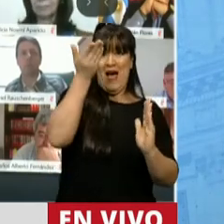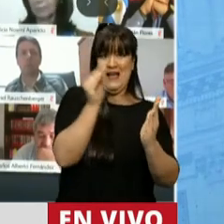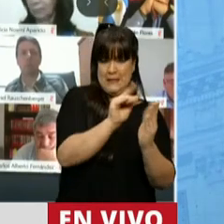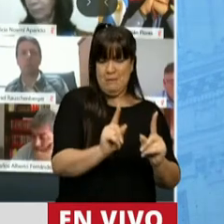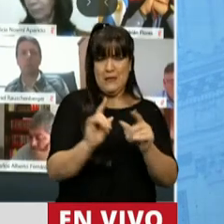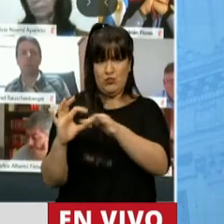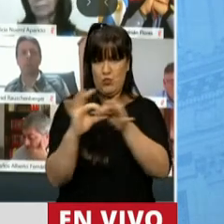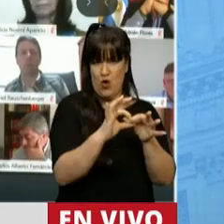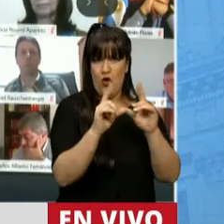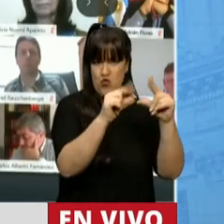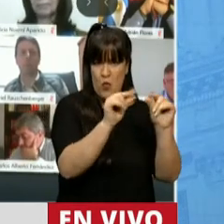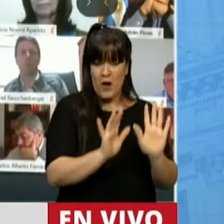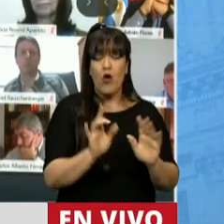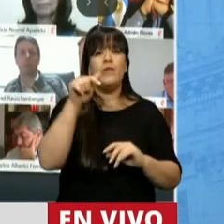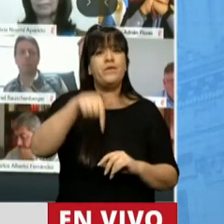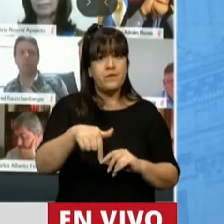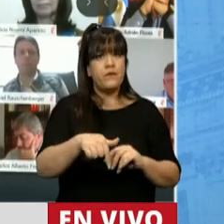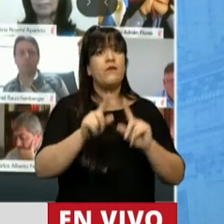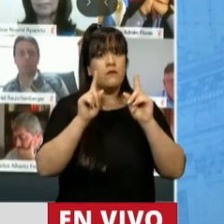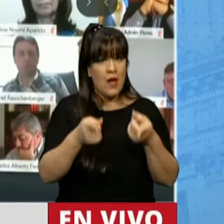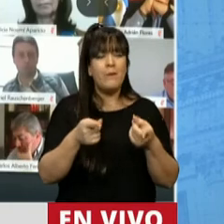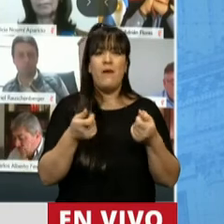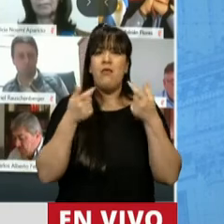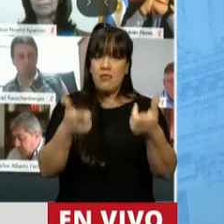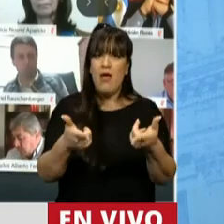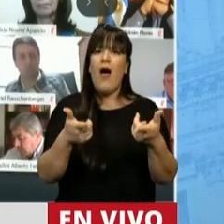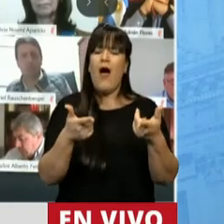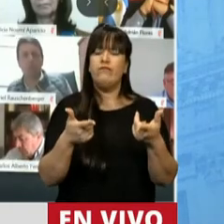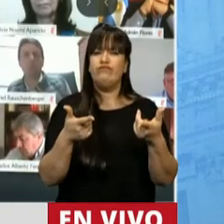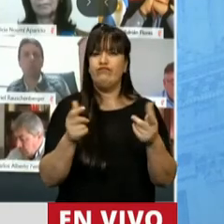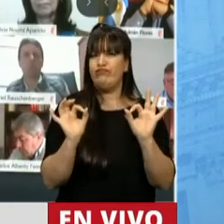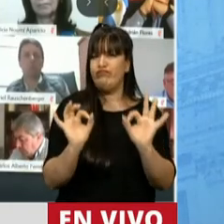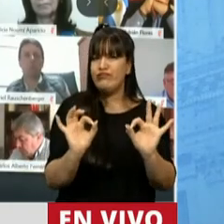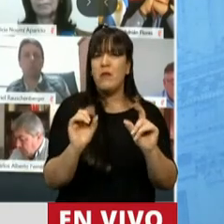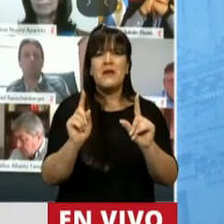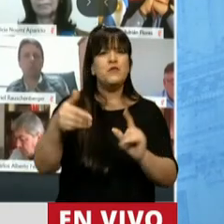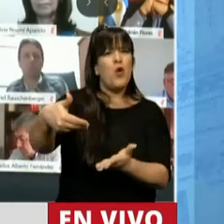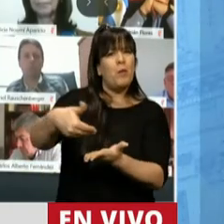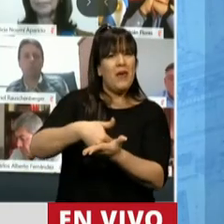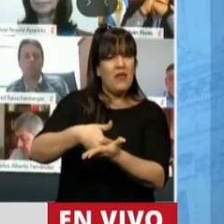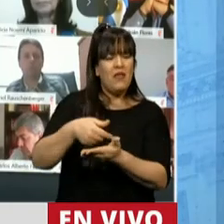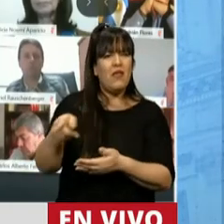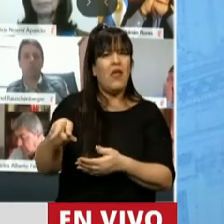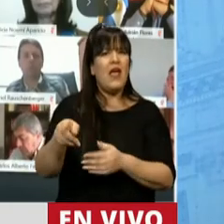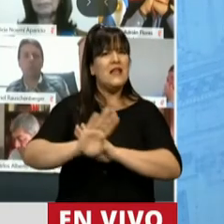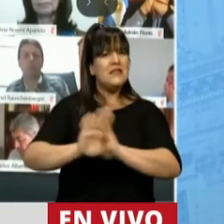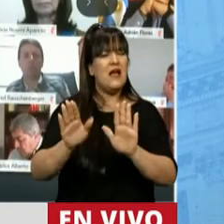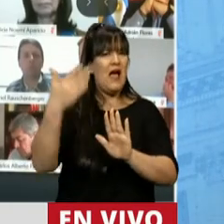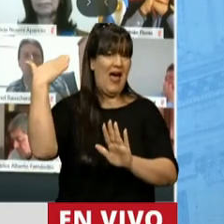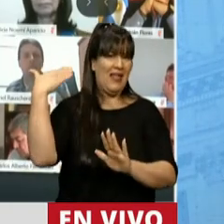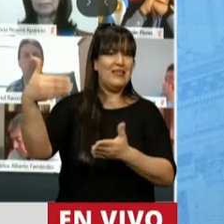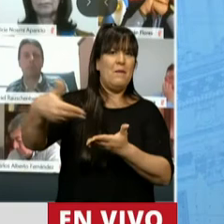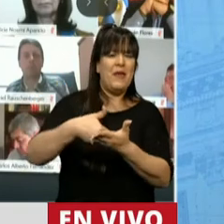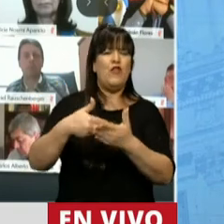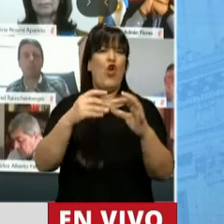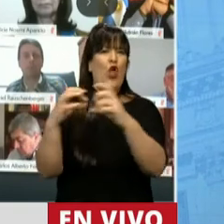decir que aquí hemos dado también satisfacción a uno de los requerimientos que se había planteado durante